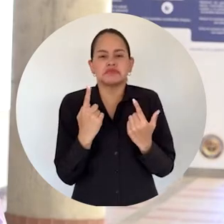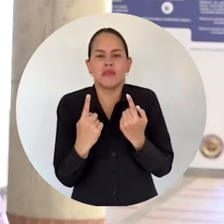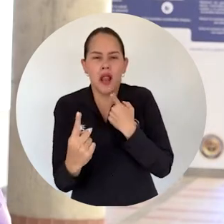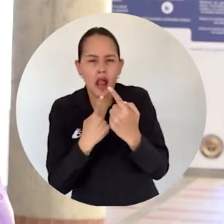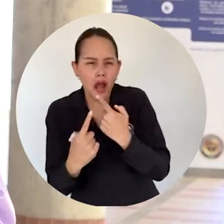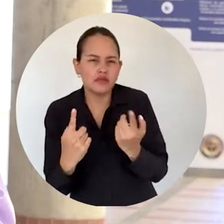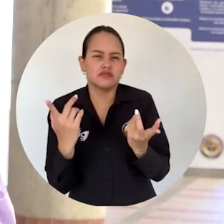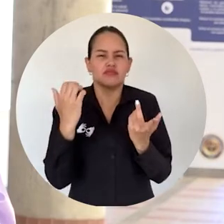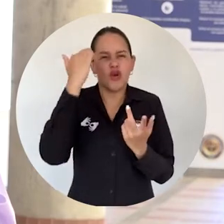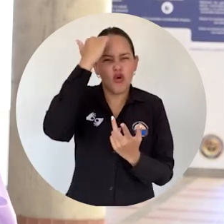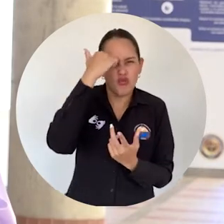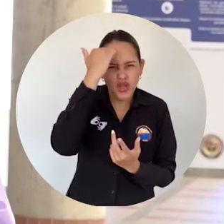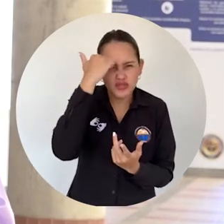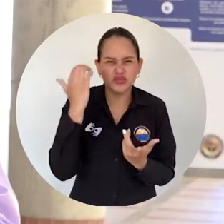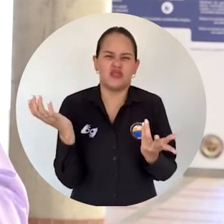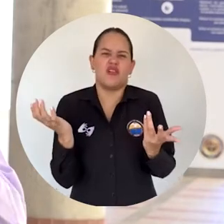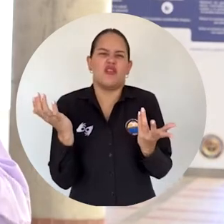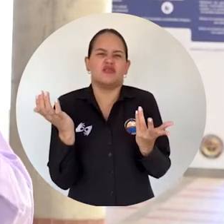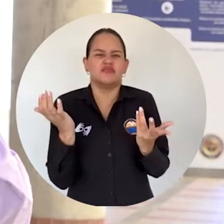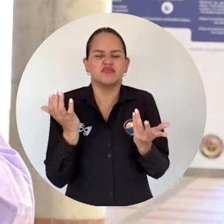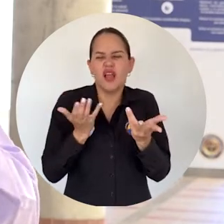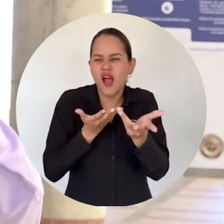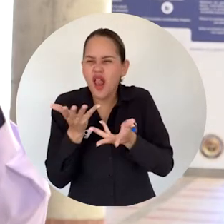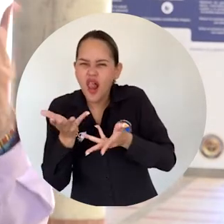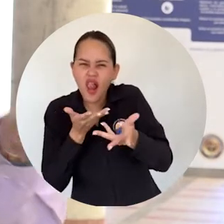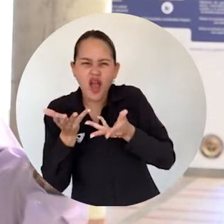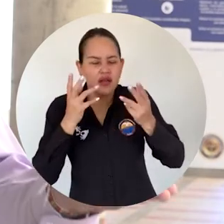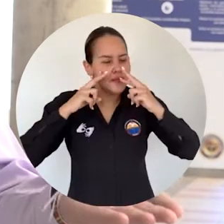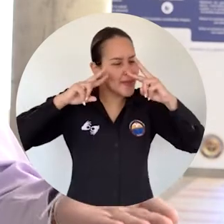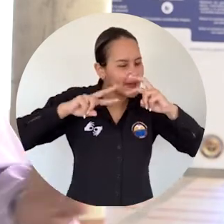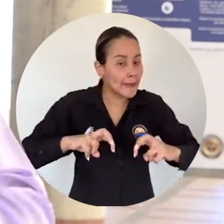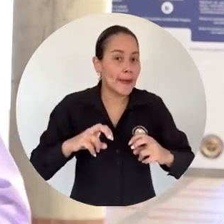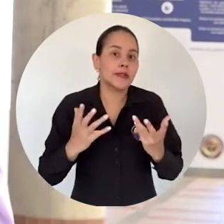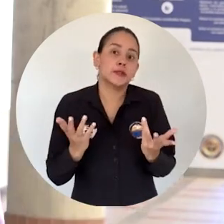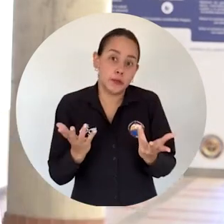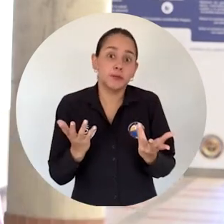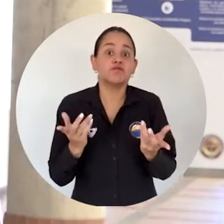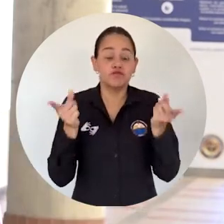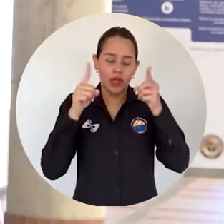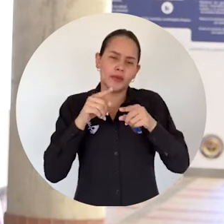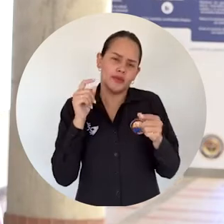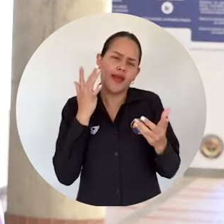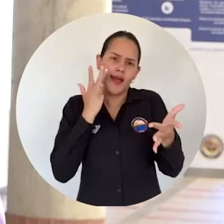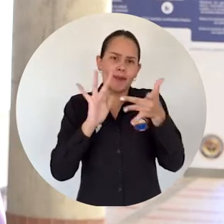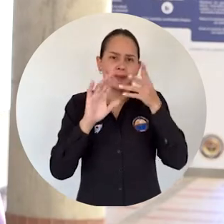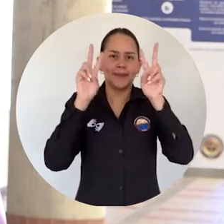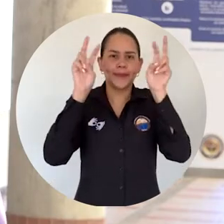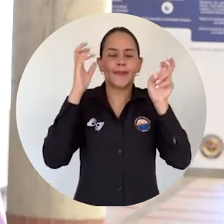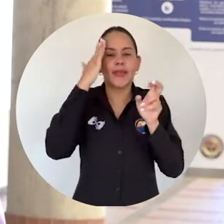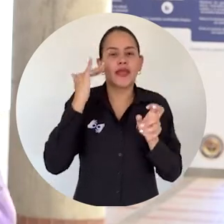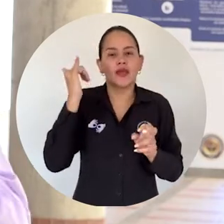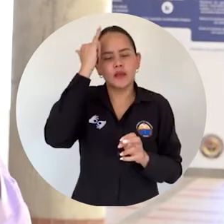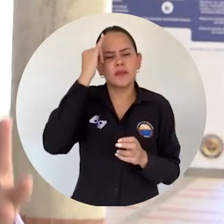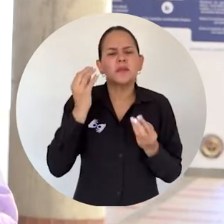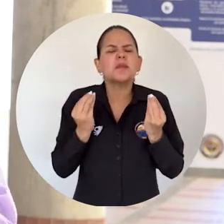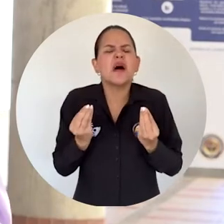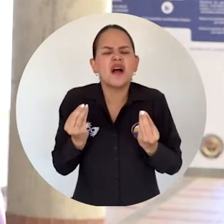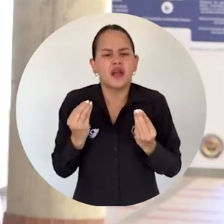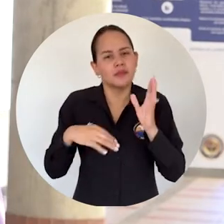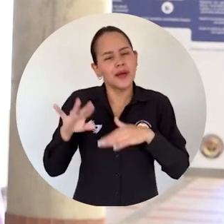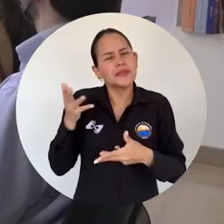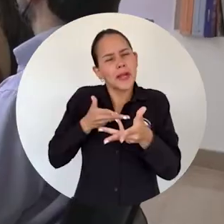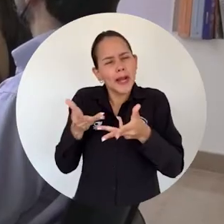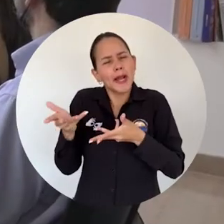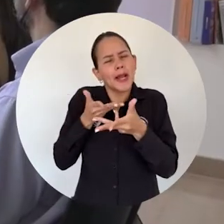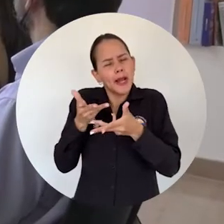de profesores, tanto de investigación pero también con aspectos relacionados a lo académico para que podamos interactuar en